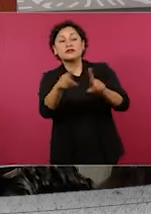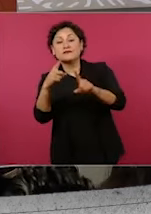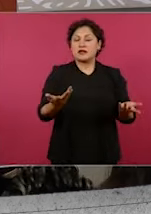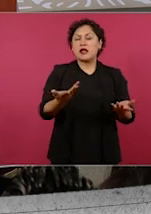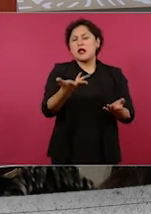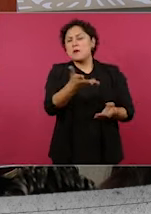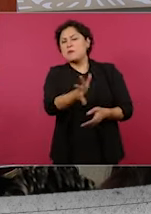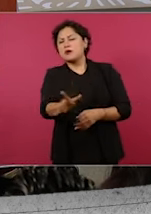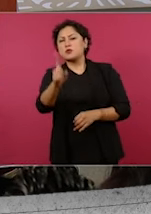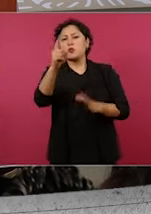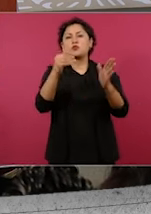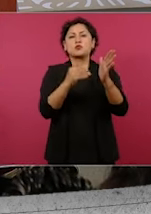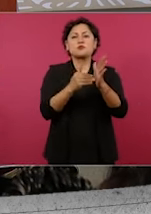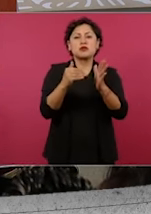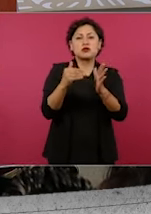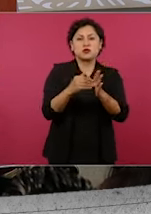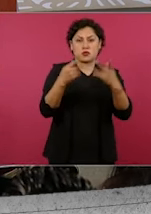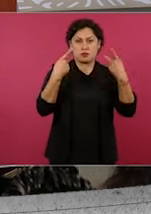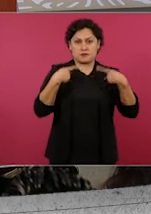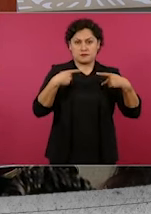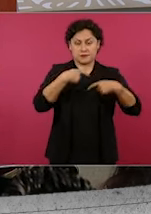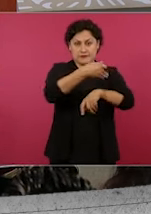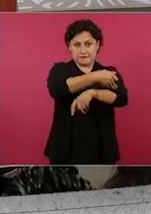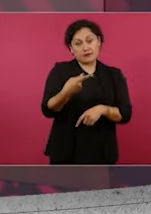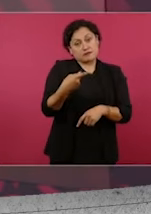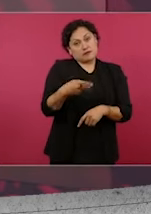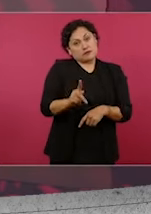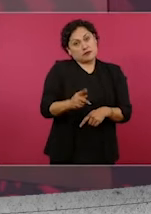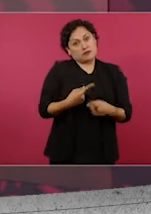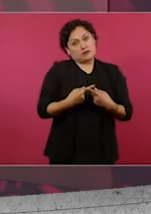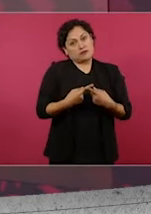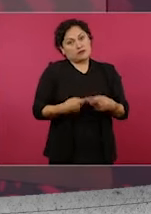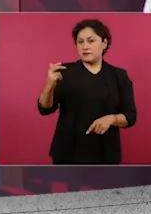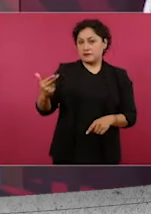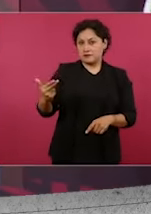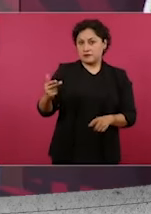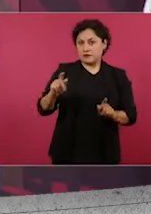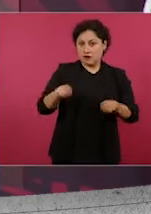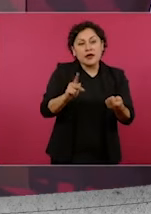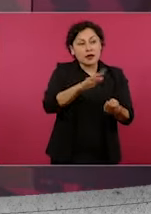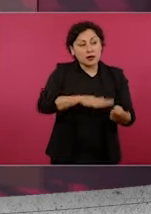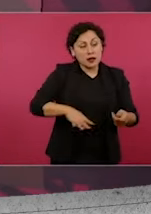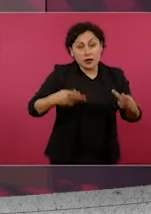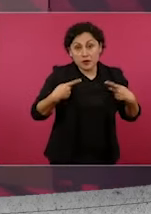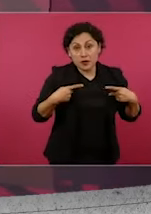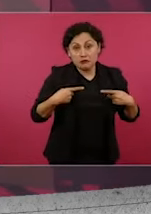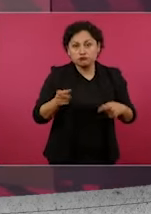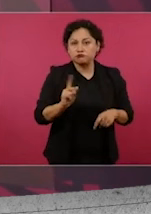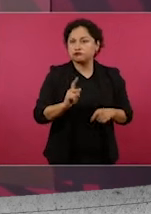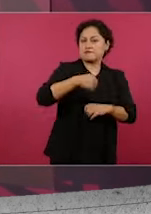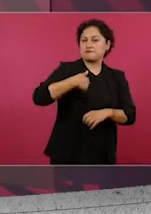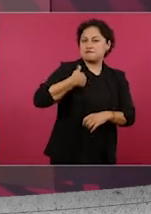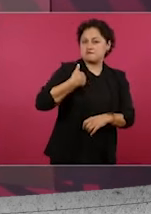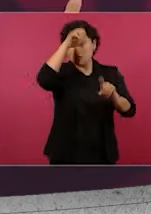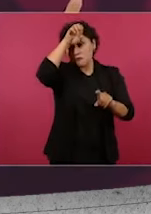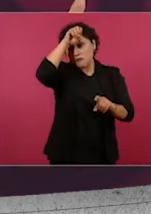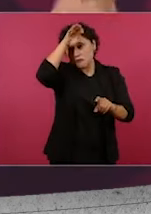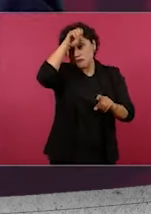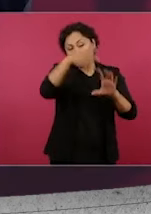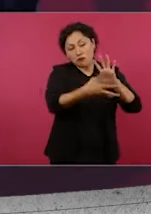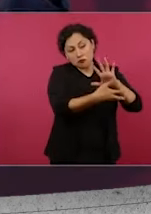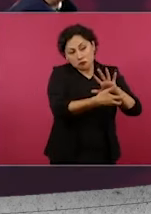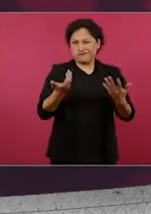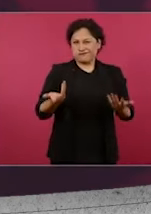entregar 35 millones de hectáreas, Calderón, pero a las empresas mineras, sobre todo canadienses. Entonces,